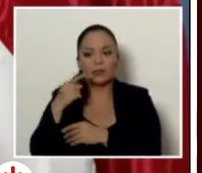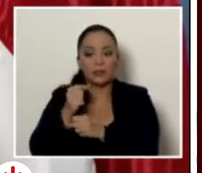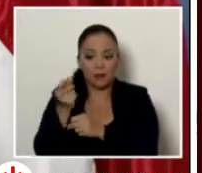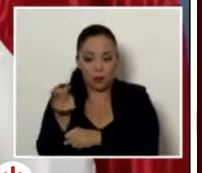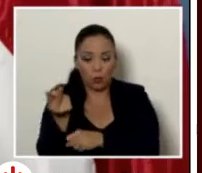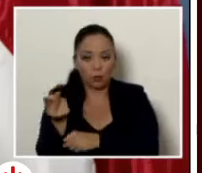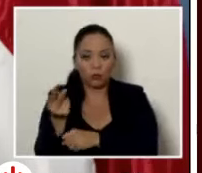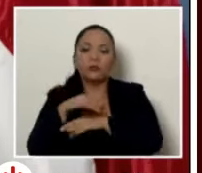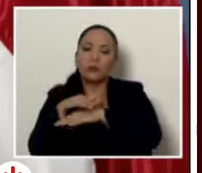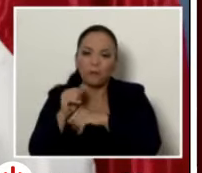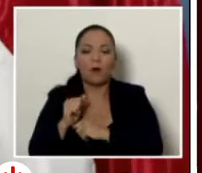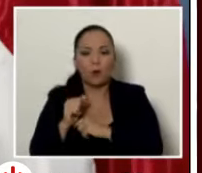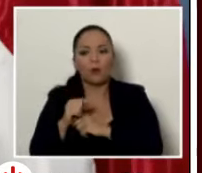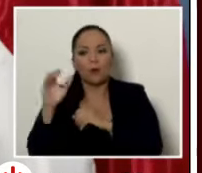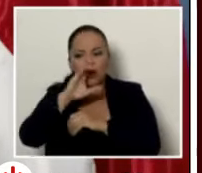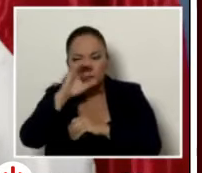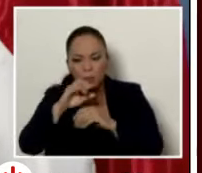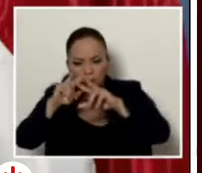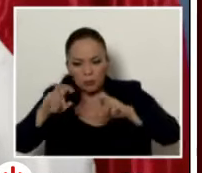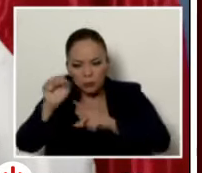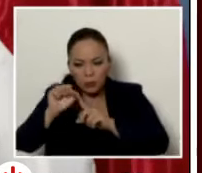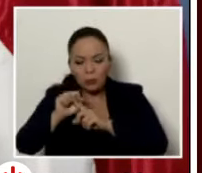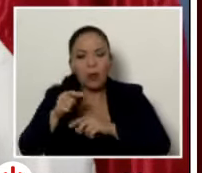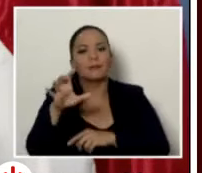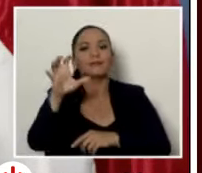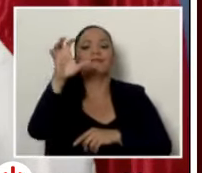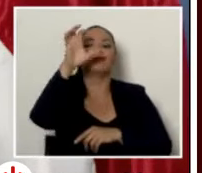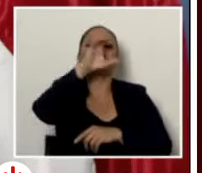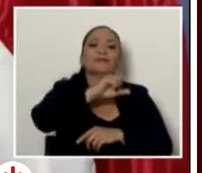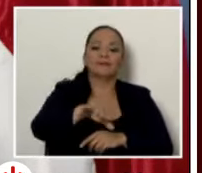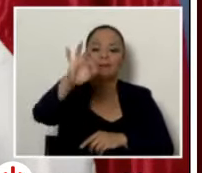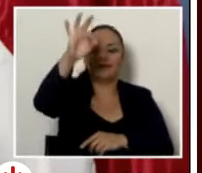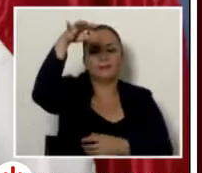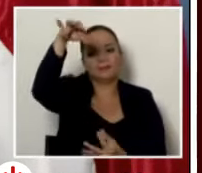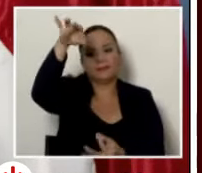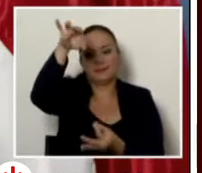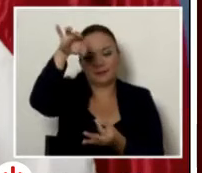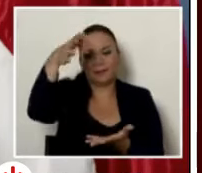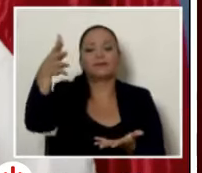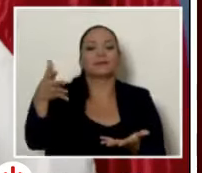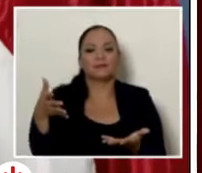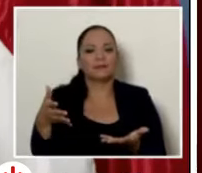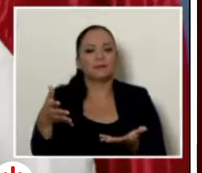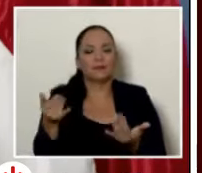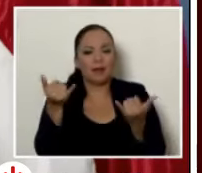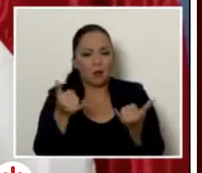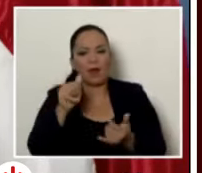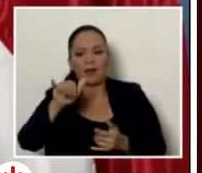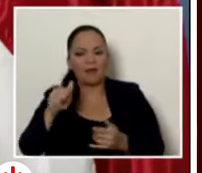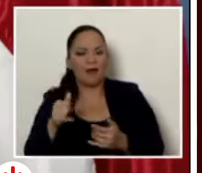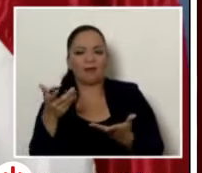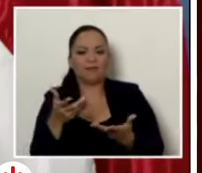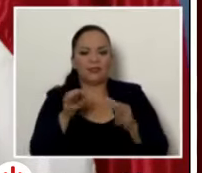que apareció ese adefecio de marco institucional que tiene la AIA. Por